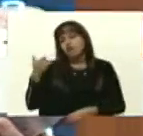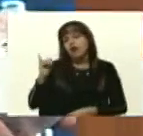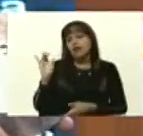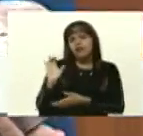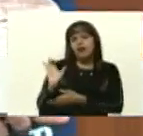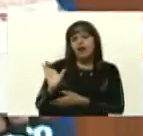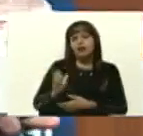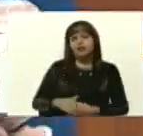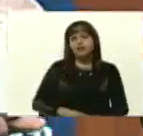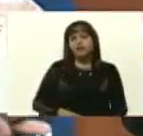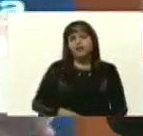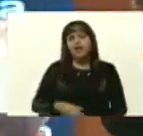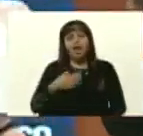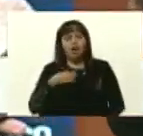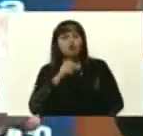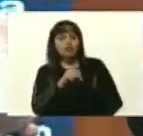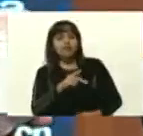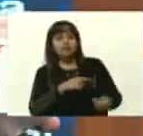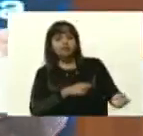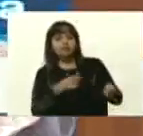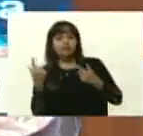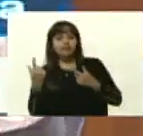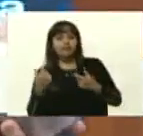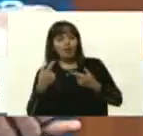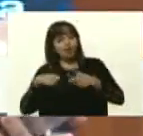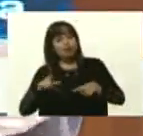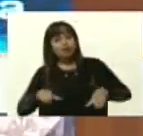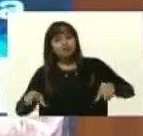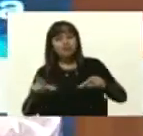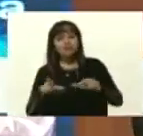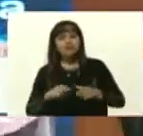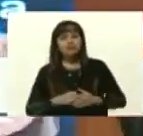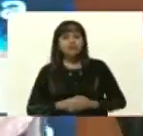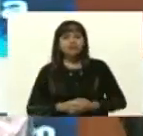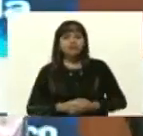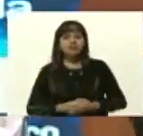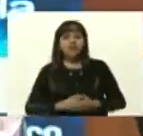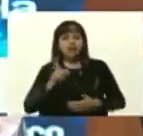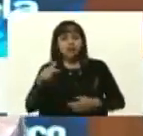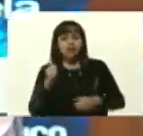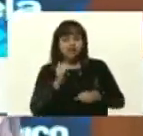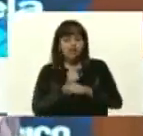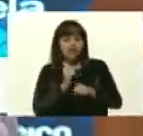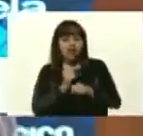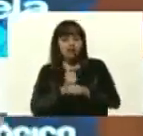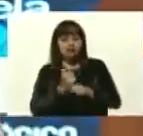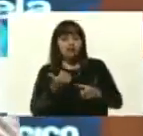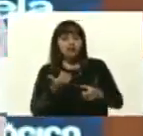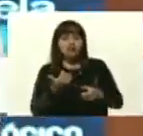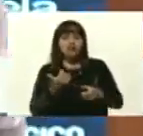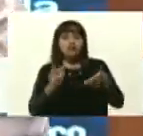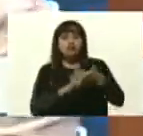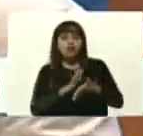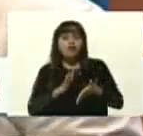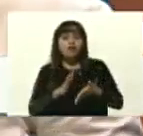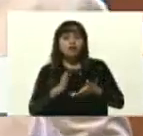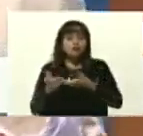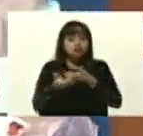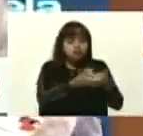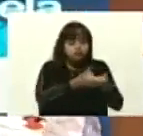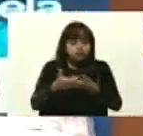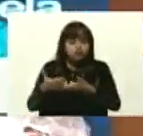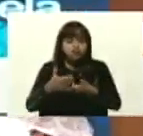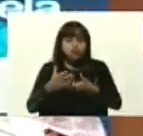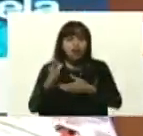bueno. Pero... ¿Qué moda para Turmero? También han estado trabajando con bioinsumos y biofertilizantes, que creo que más adelante vamos